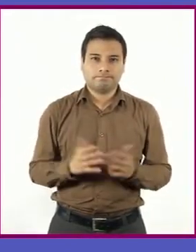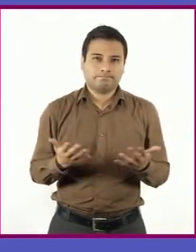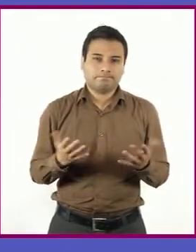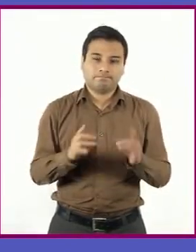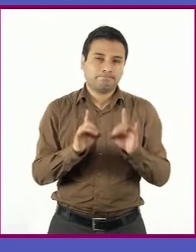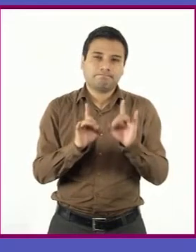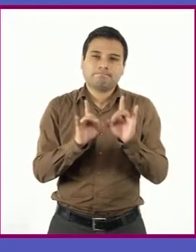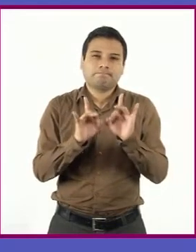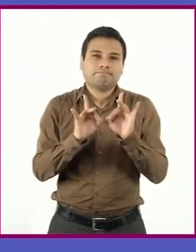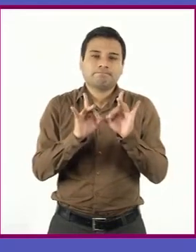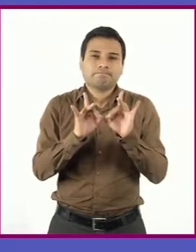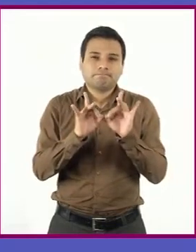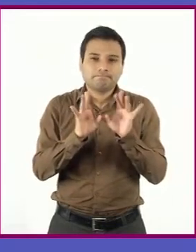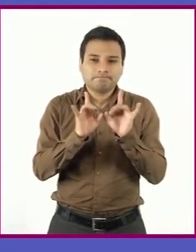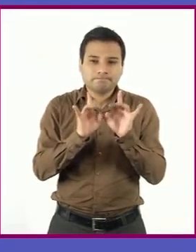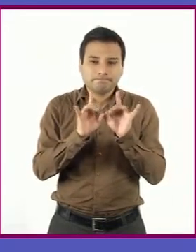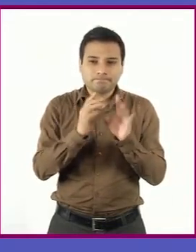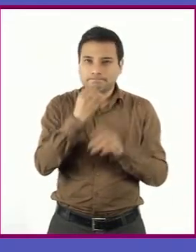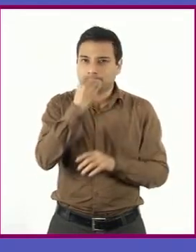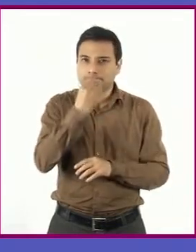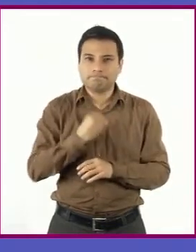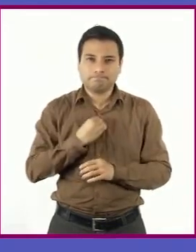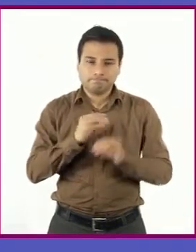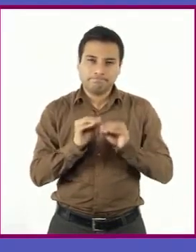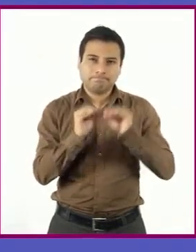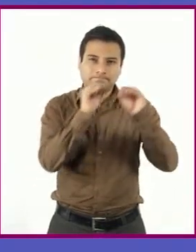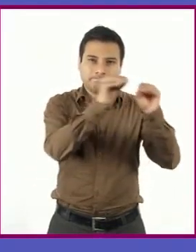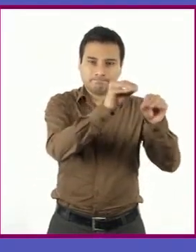destino, que todavía estuviera en sus manos en Mendar.